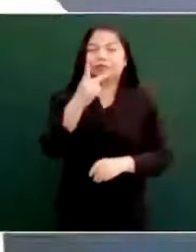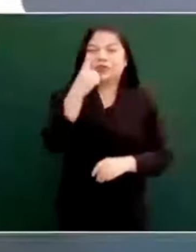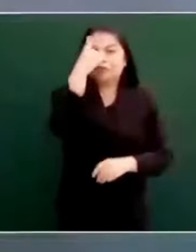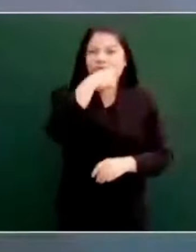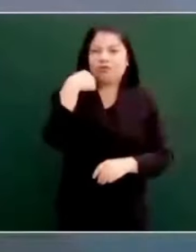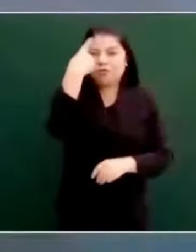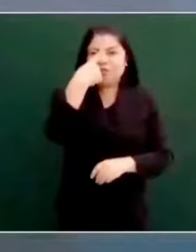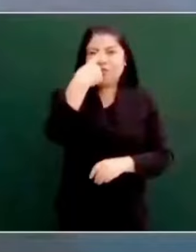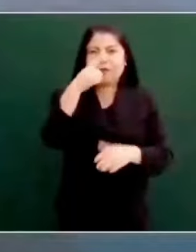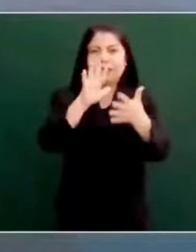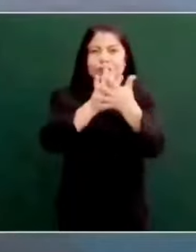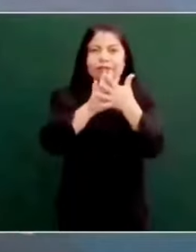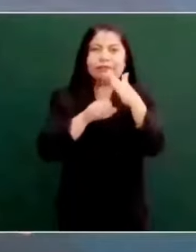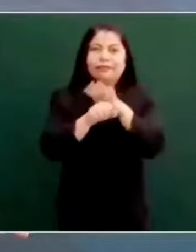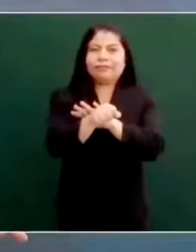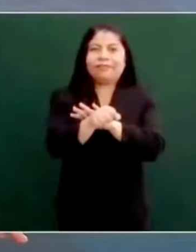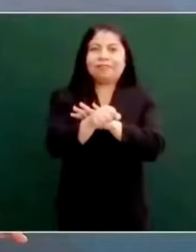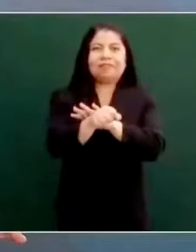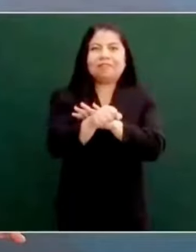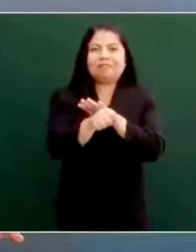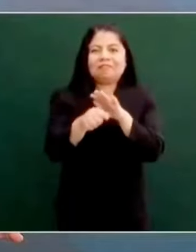Ah,